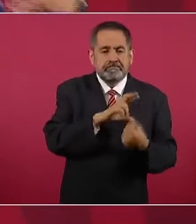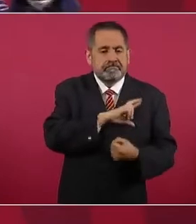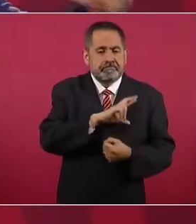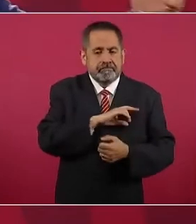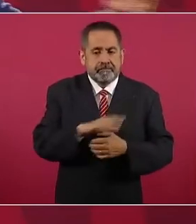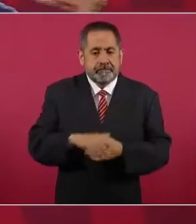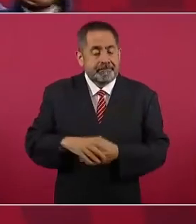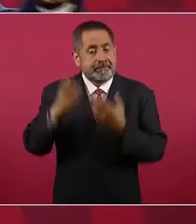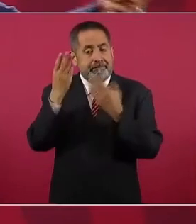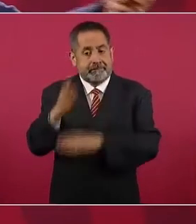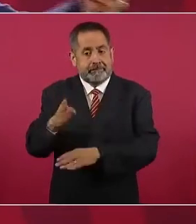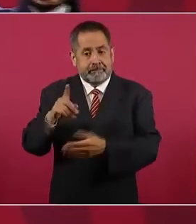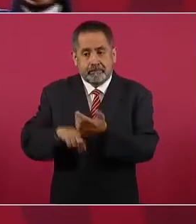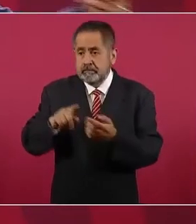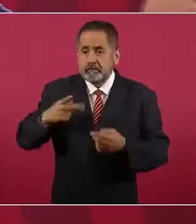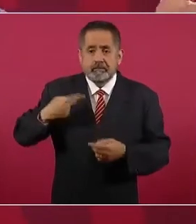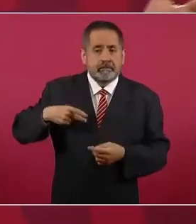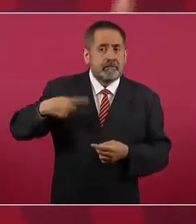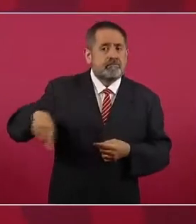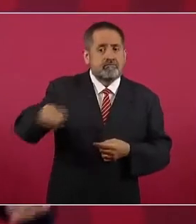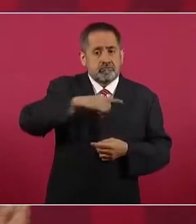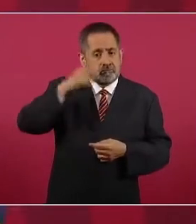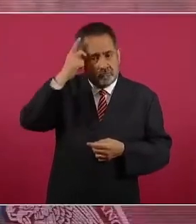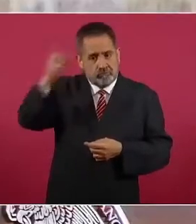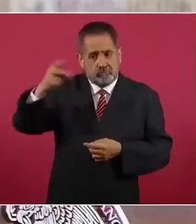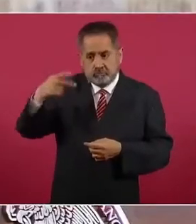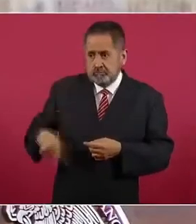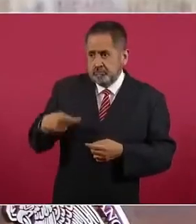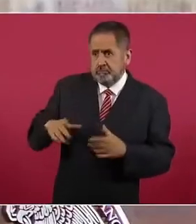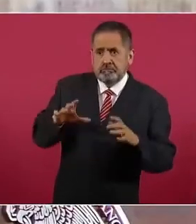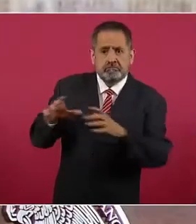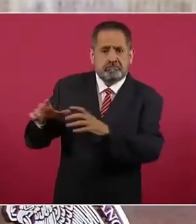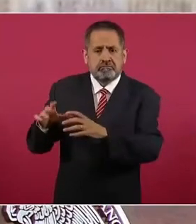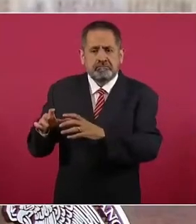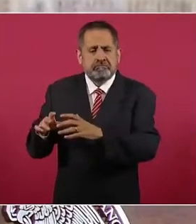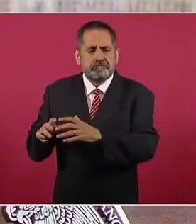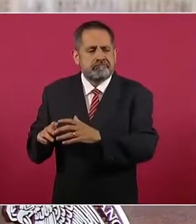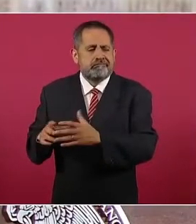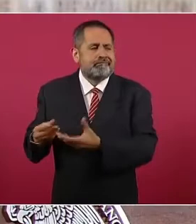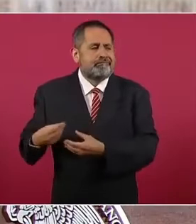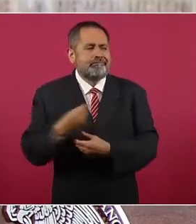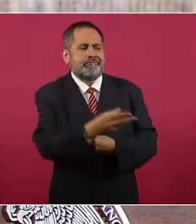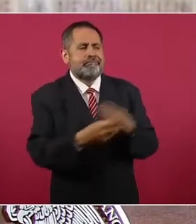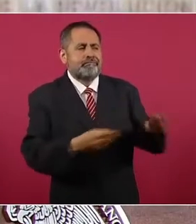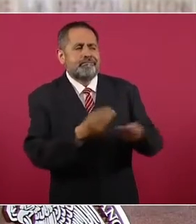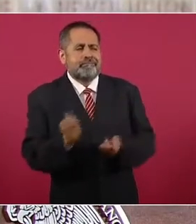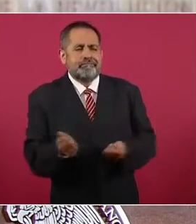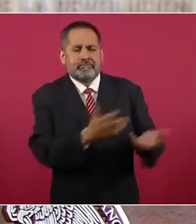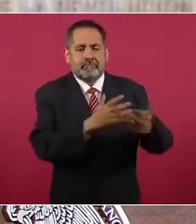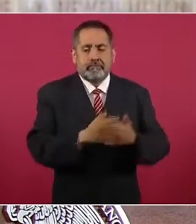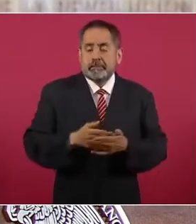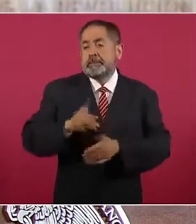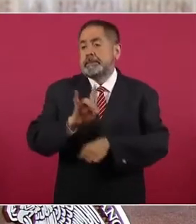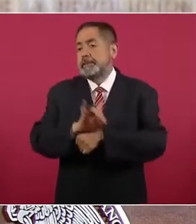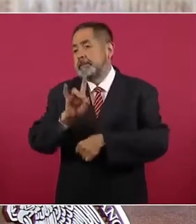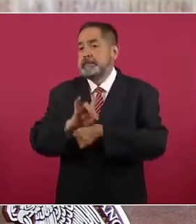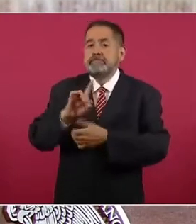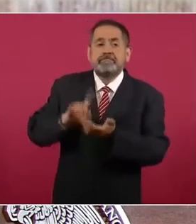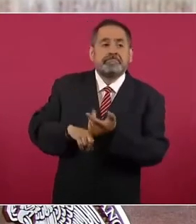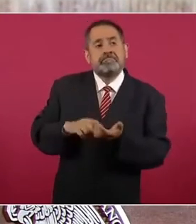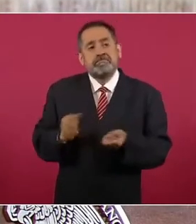Bancos, bancos que eran del pueblo, que eran de la nación, simularon